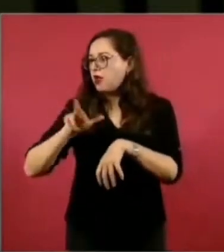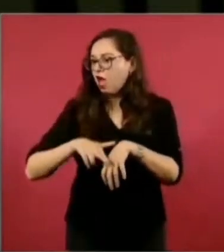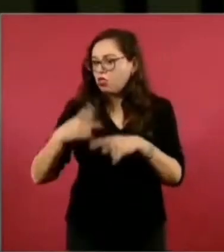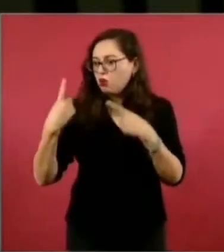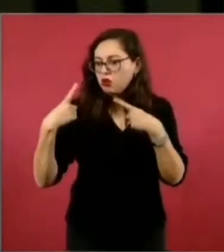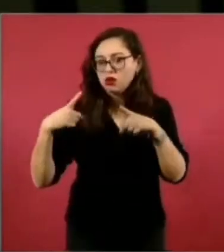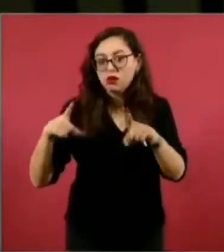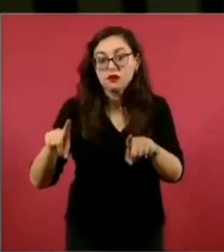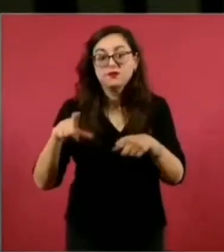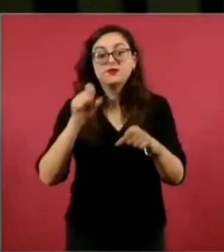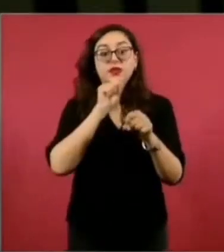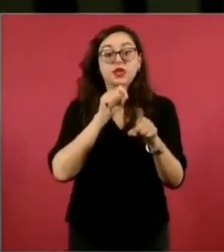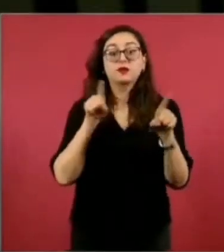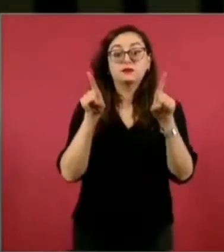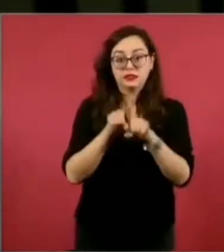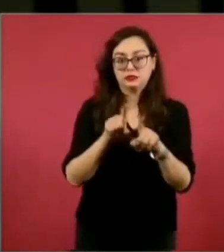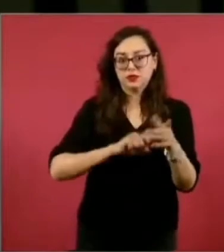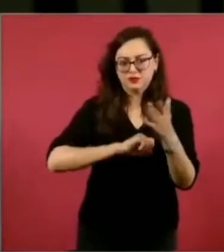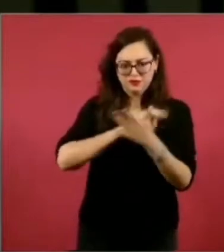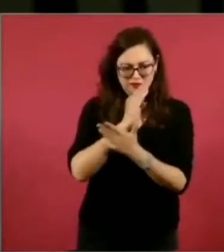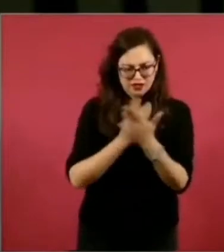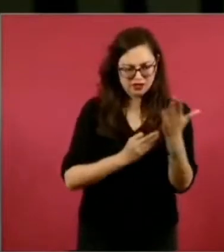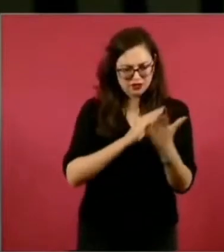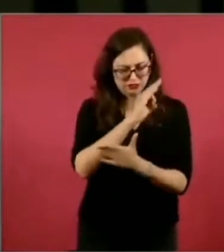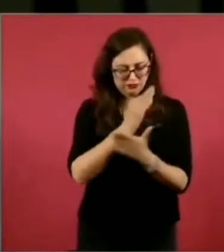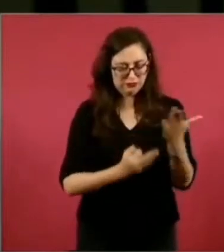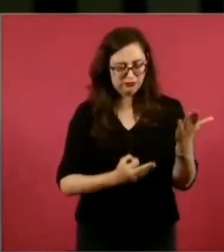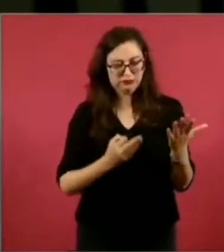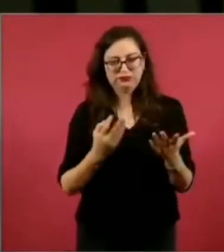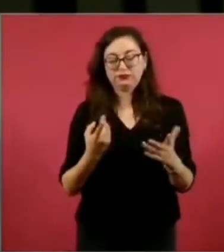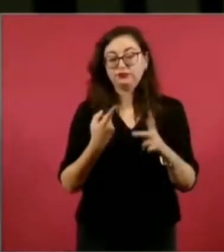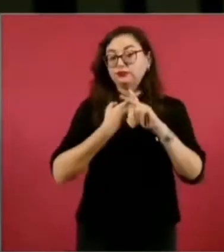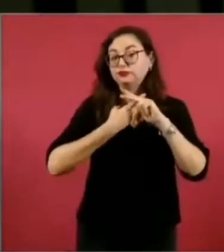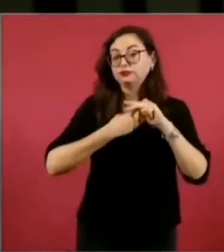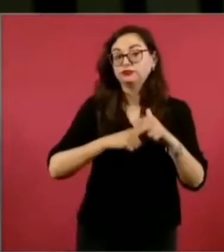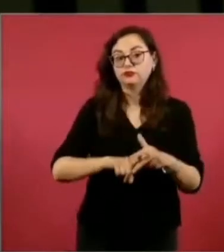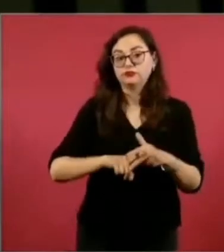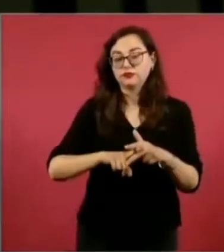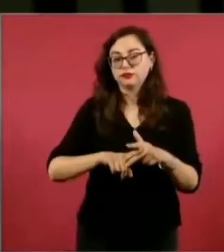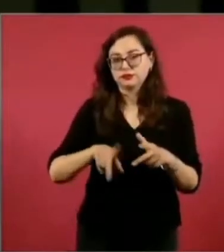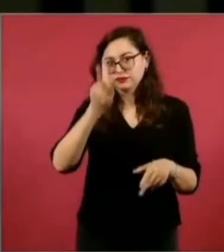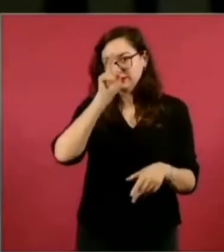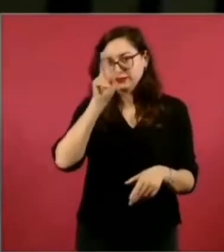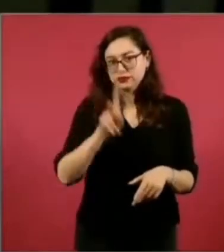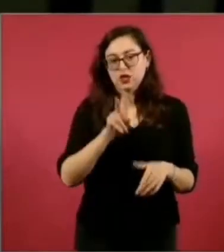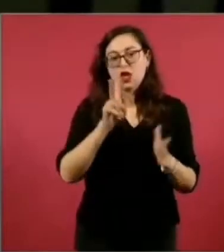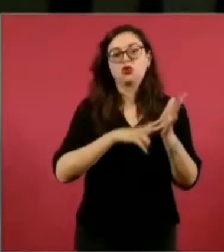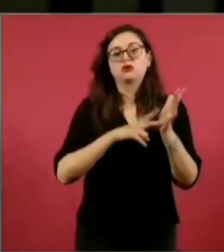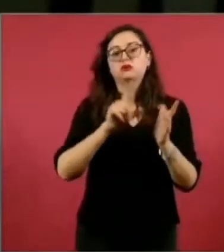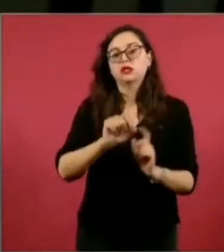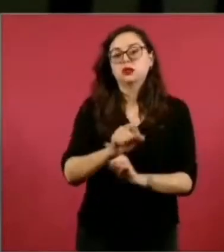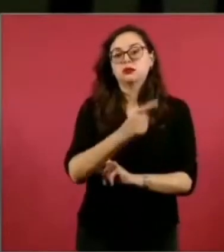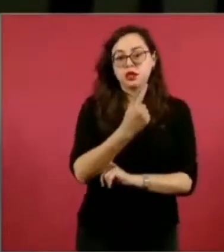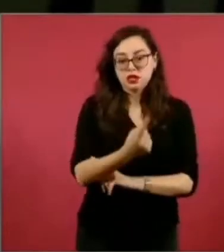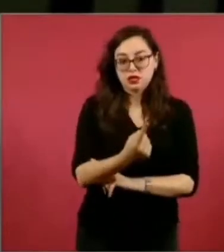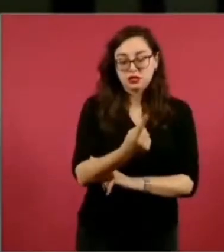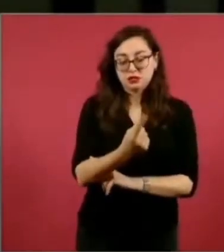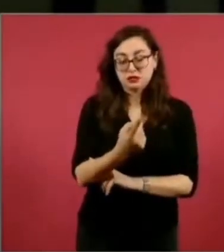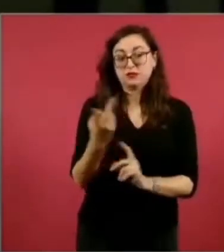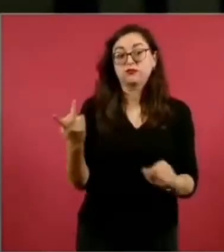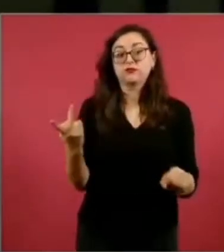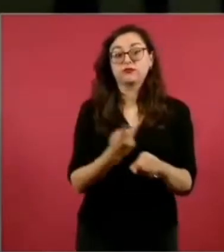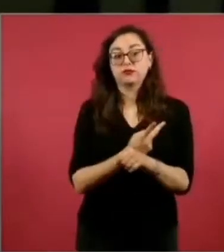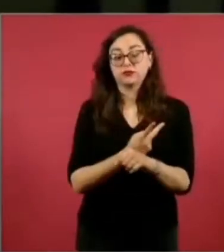facturación fue notoria incluso a partir de dos mil veintiuno. Justo esta firma, este despacho que tiene este